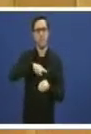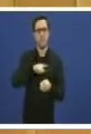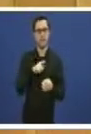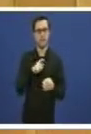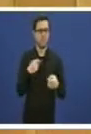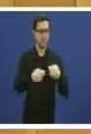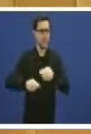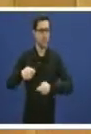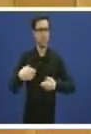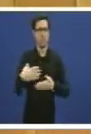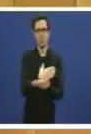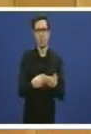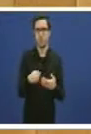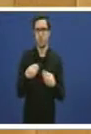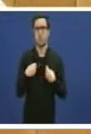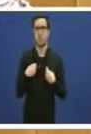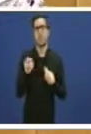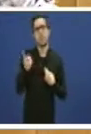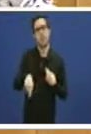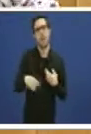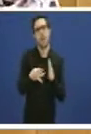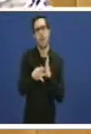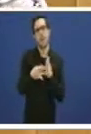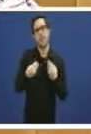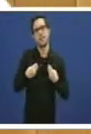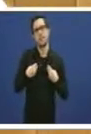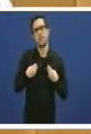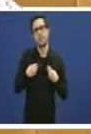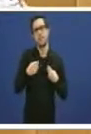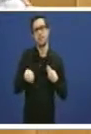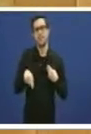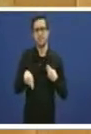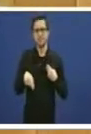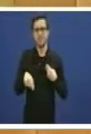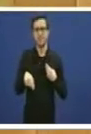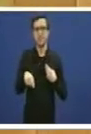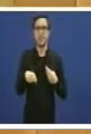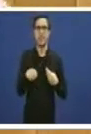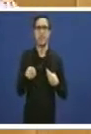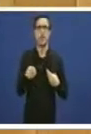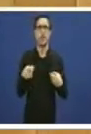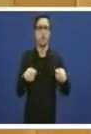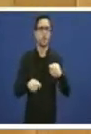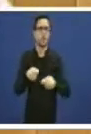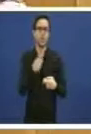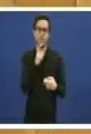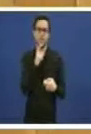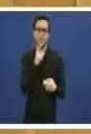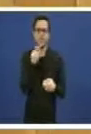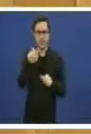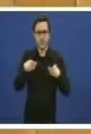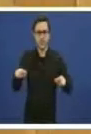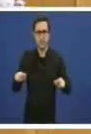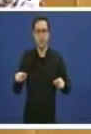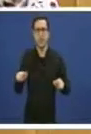tamén está construída con contribucións non económicas. Tamén é contribuir doar sangue. Tamén é